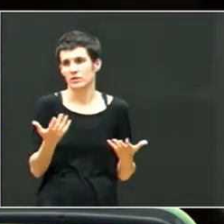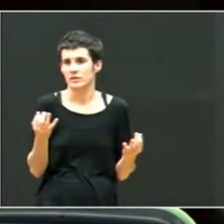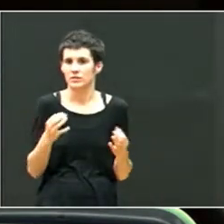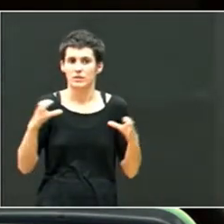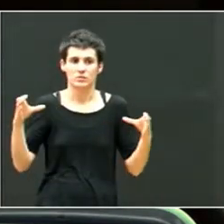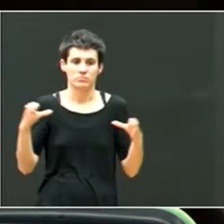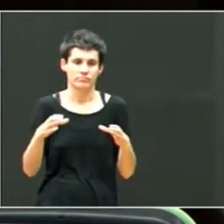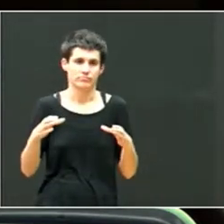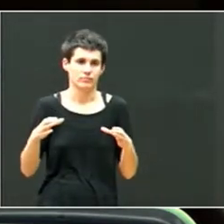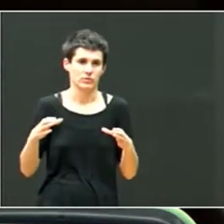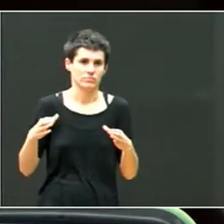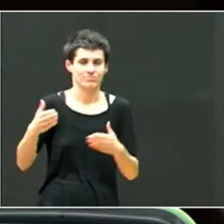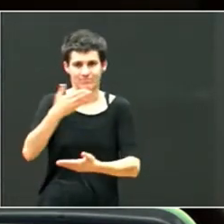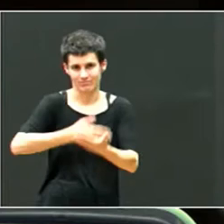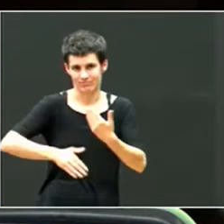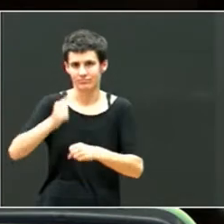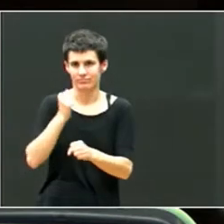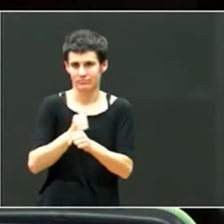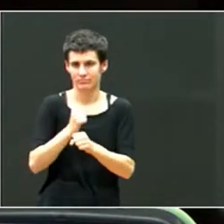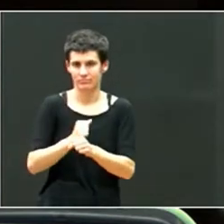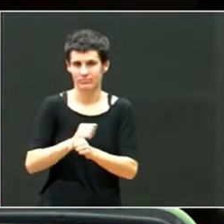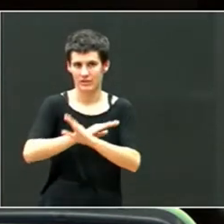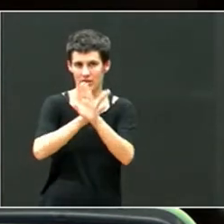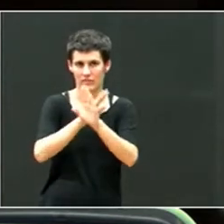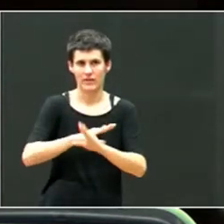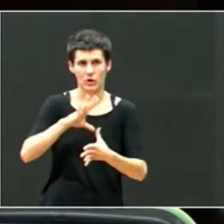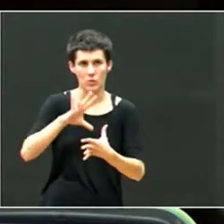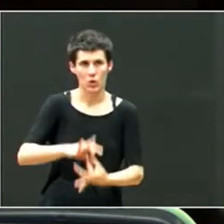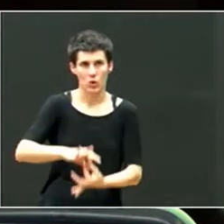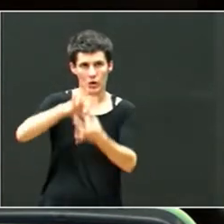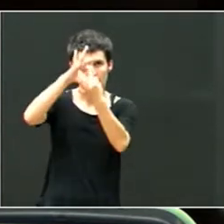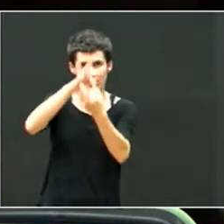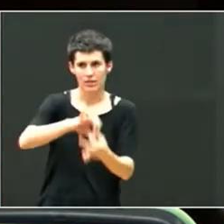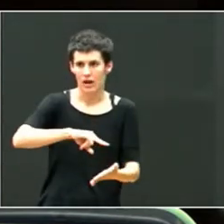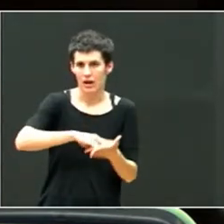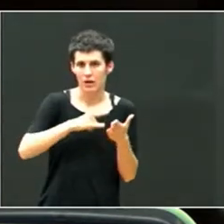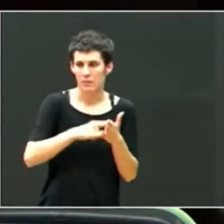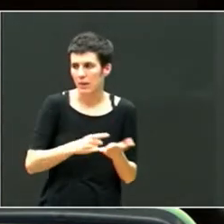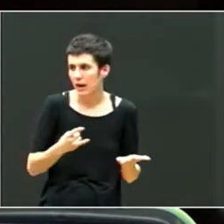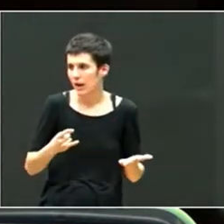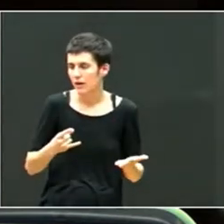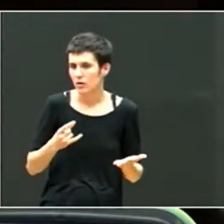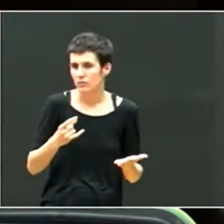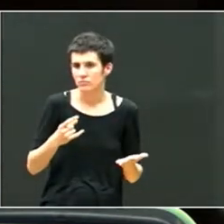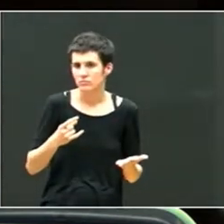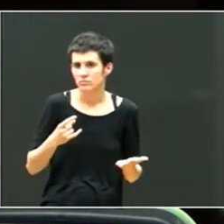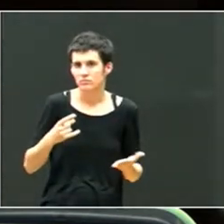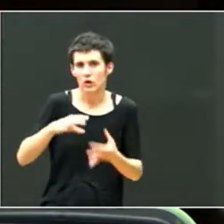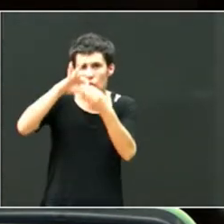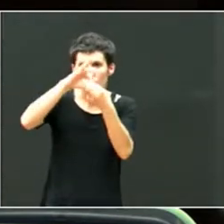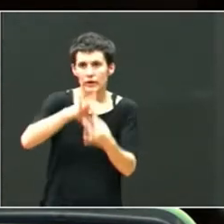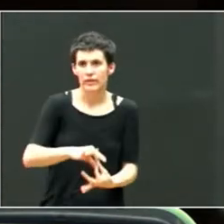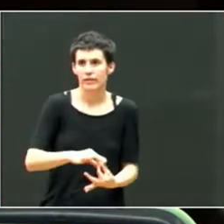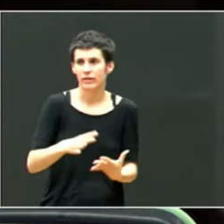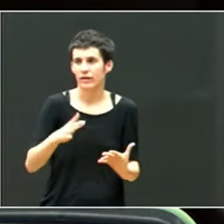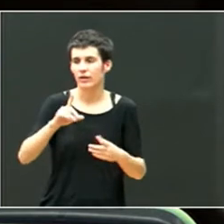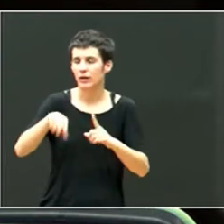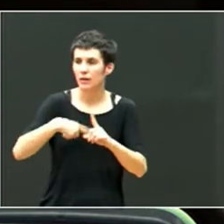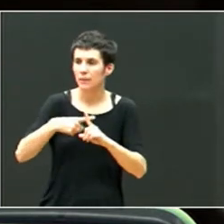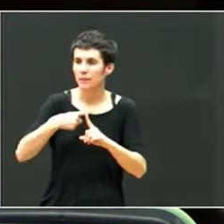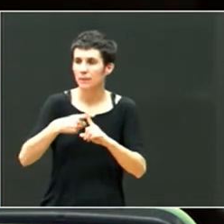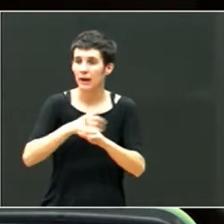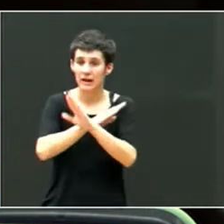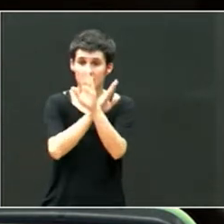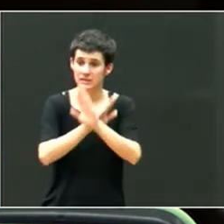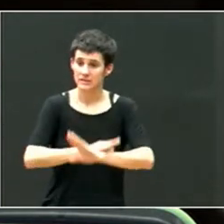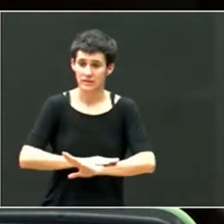porque el trabajo en equipo va a dar coherencia a la intervención y, además, va a facilitar también la implicación